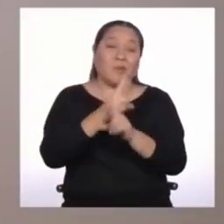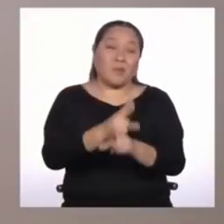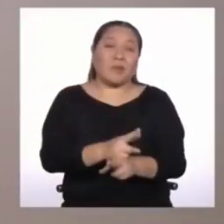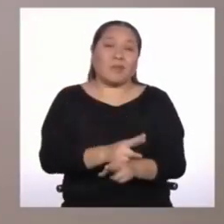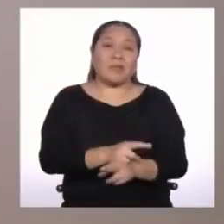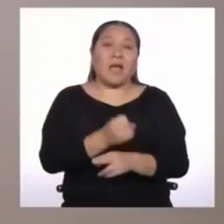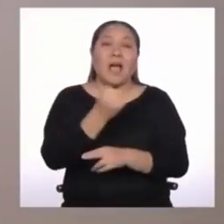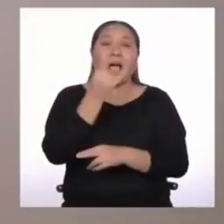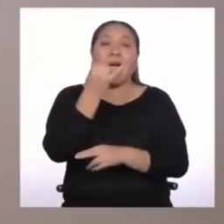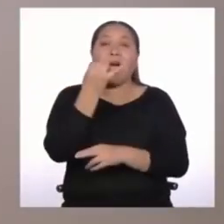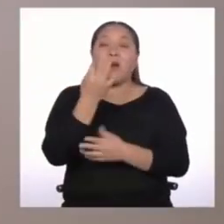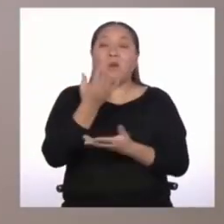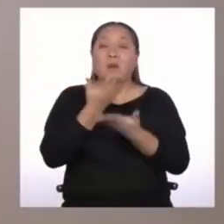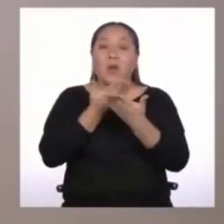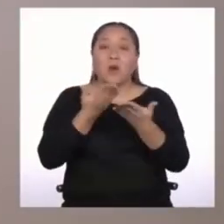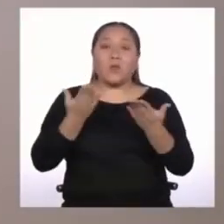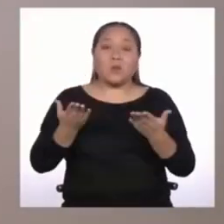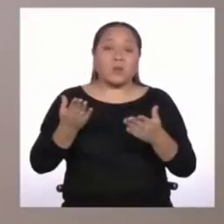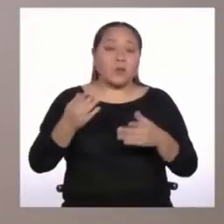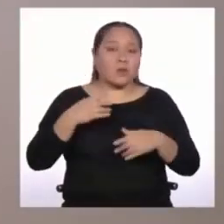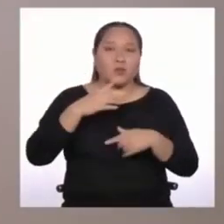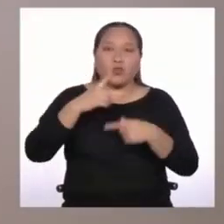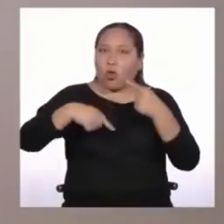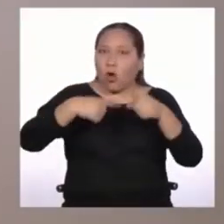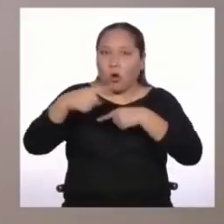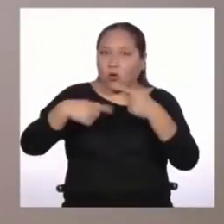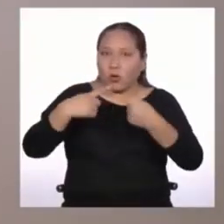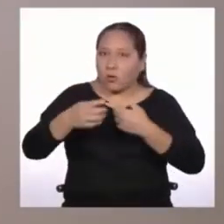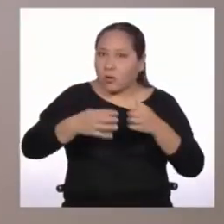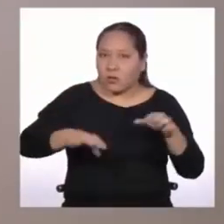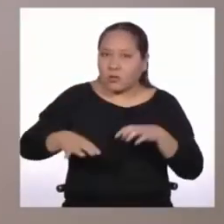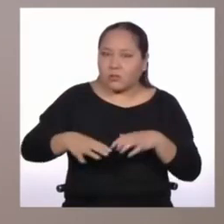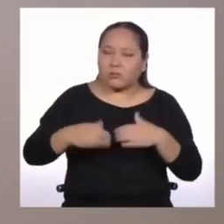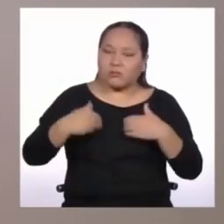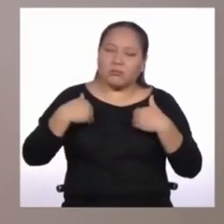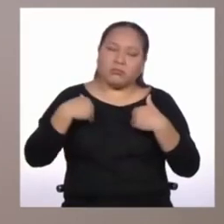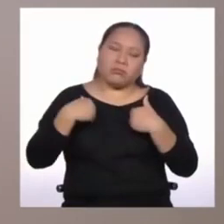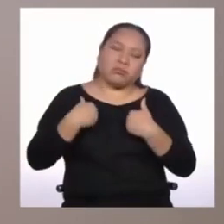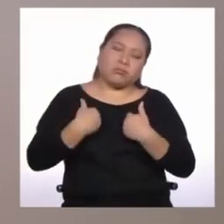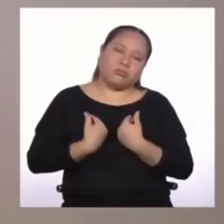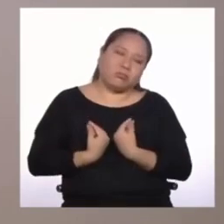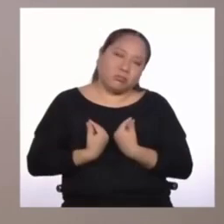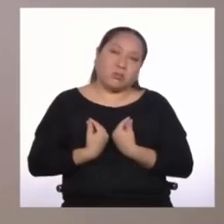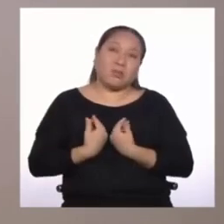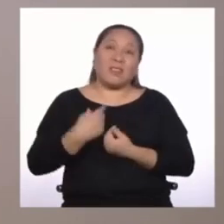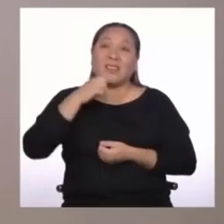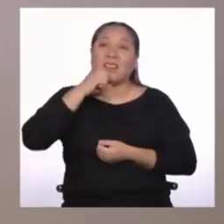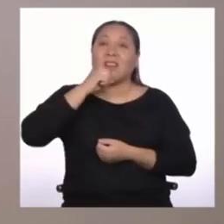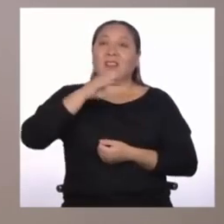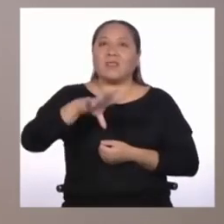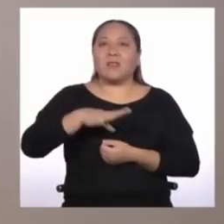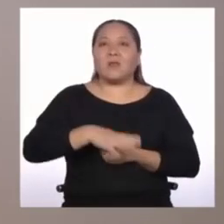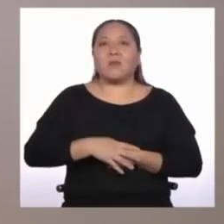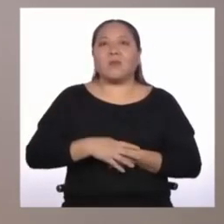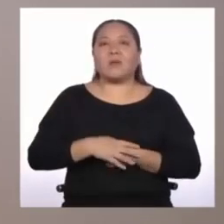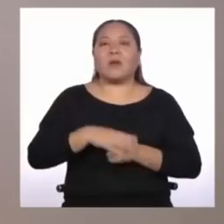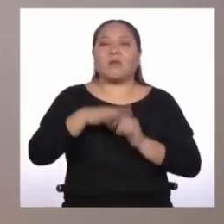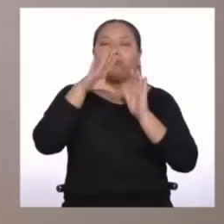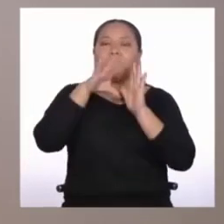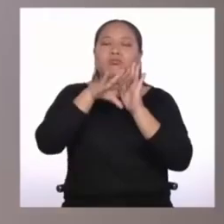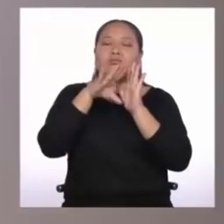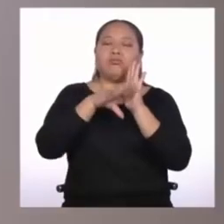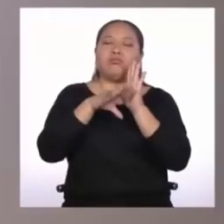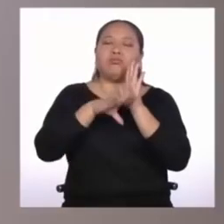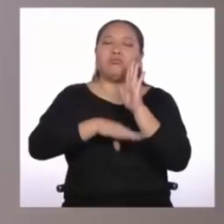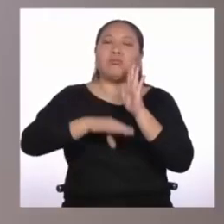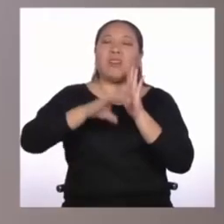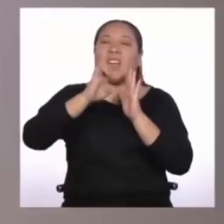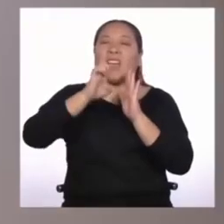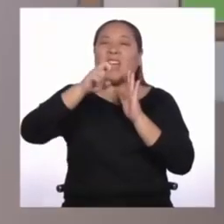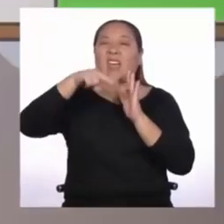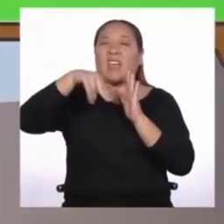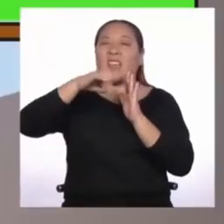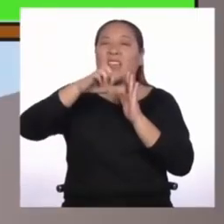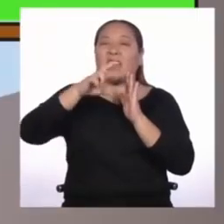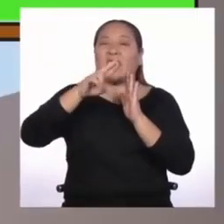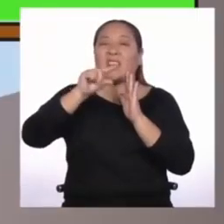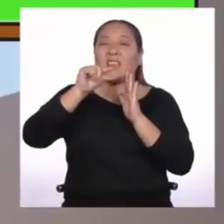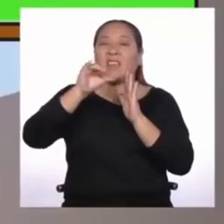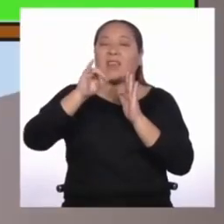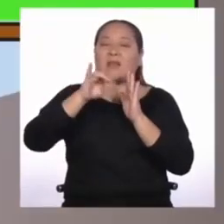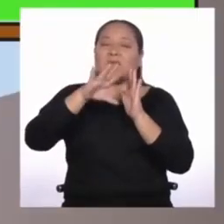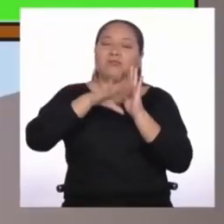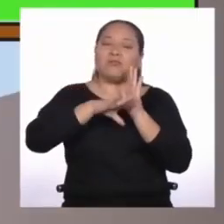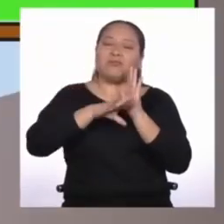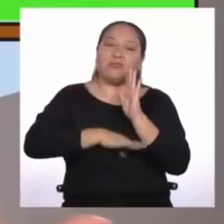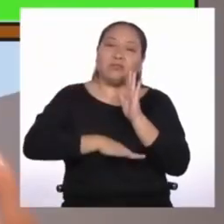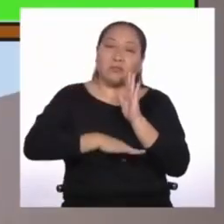las actividades que realizamos diariamente nos generan cansancio, por eso decimos que hemos gastado mucha energía. Para recompensarla,